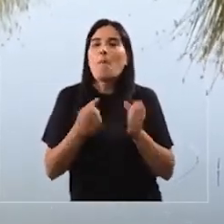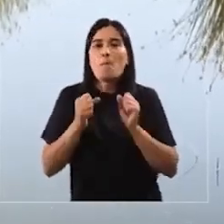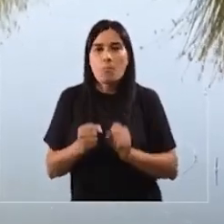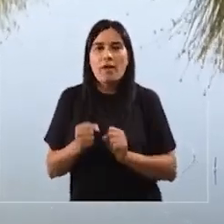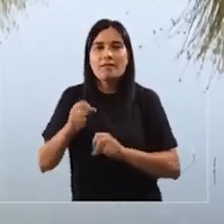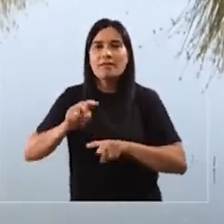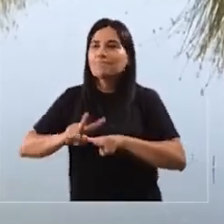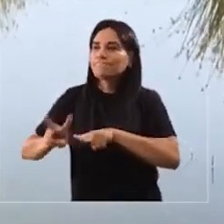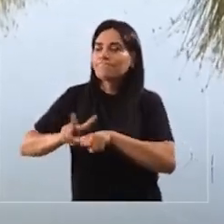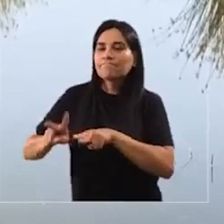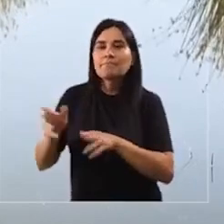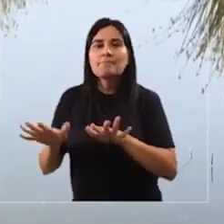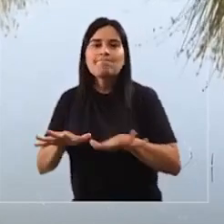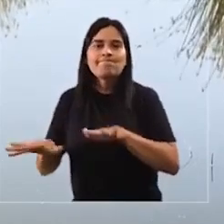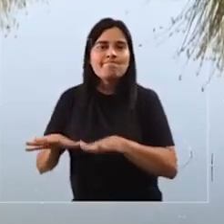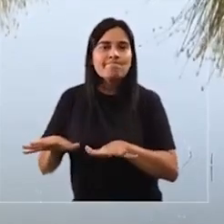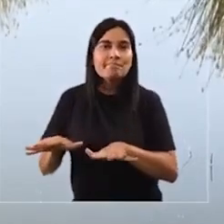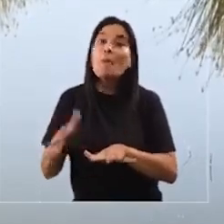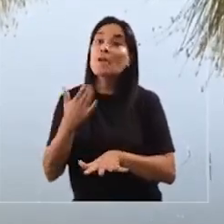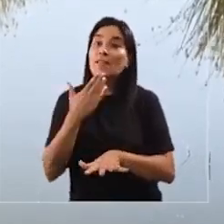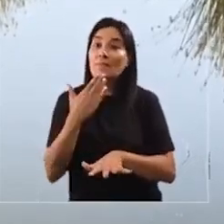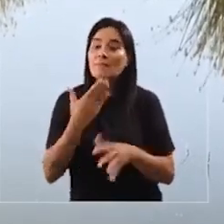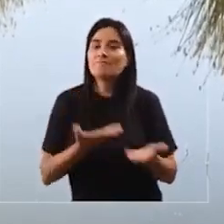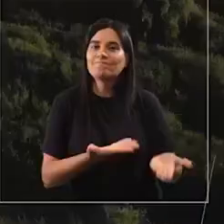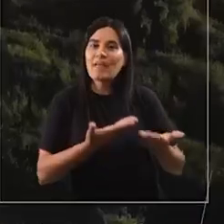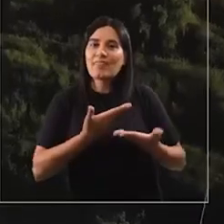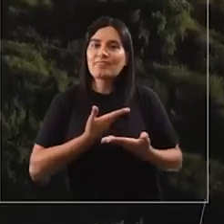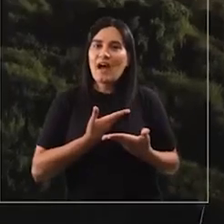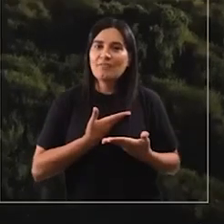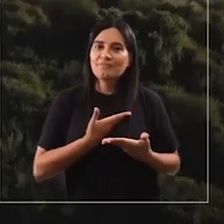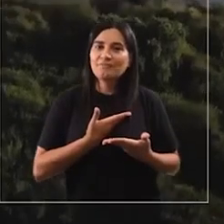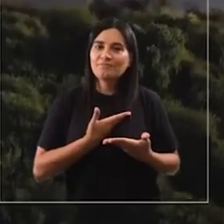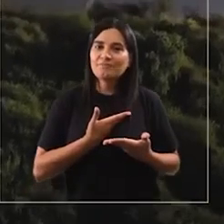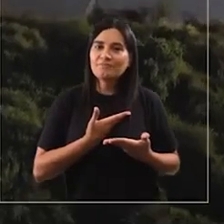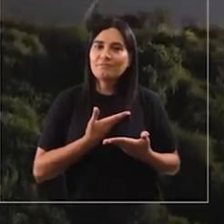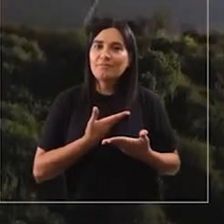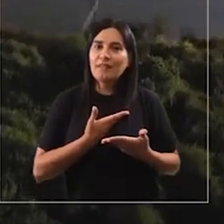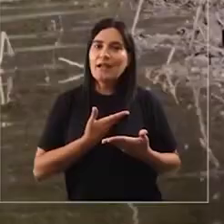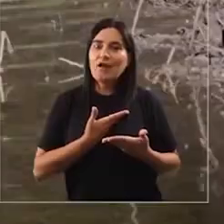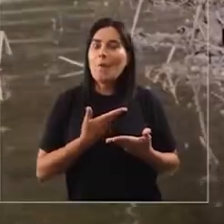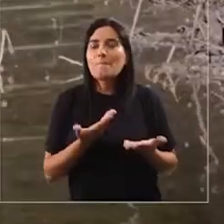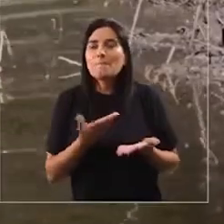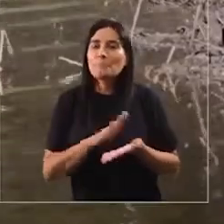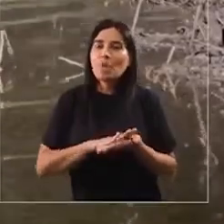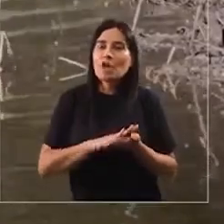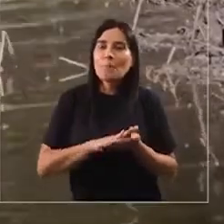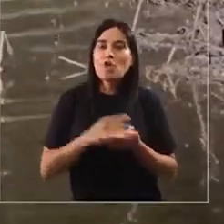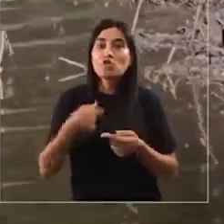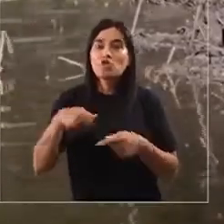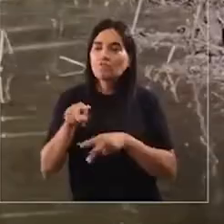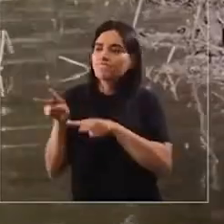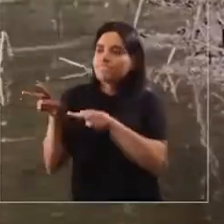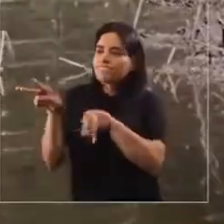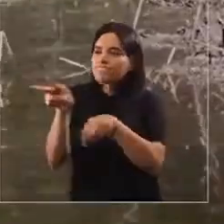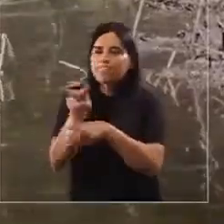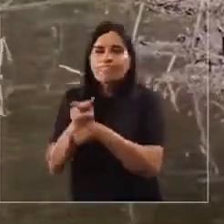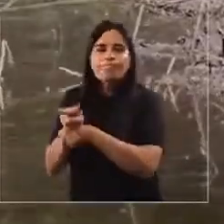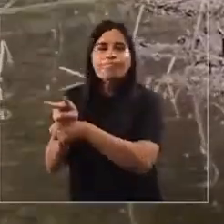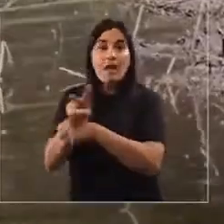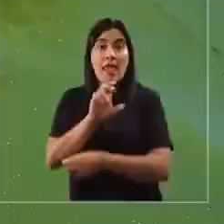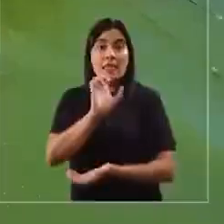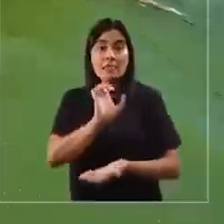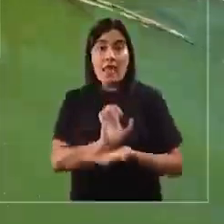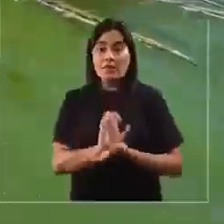respaldo para poder llevar a cabo nuestras acciones, pero también nos entrega un proceso de, podríamos decirlo, de